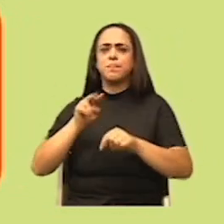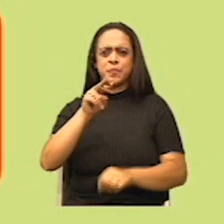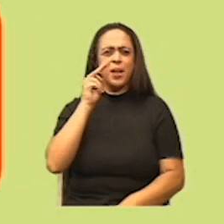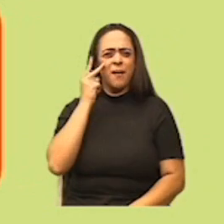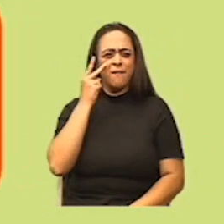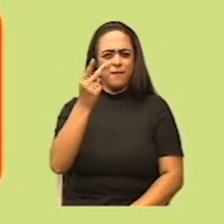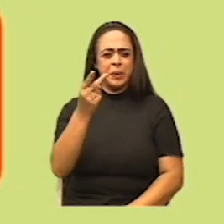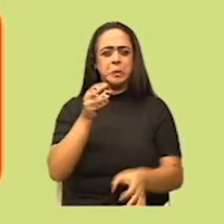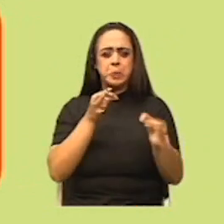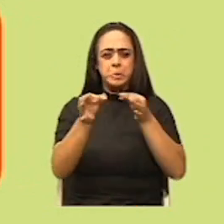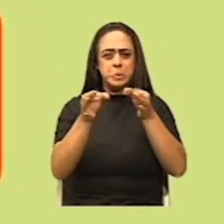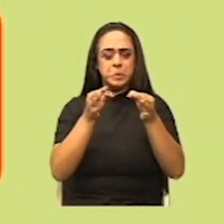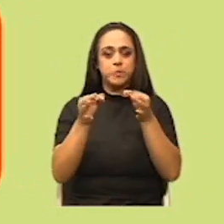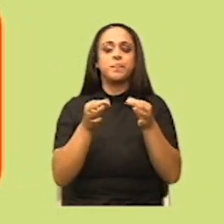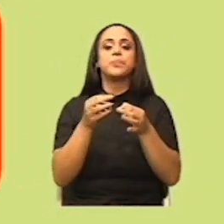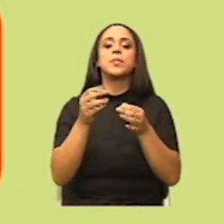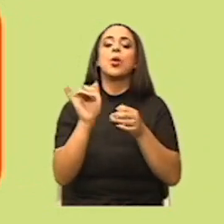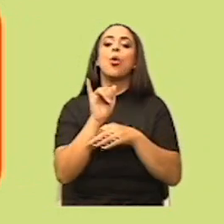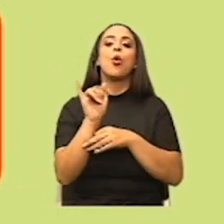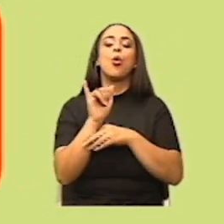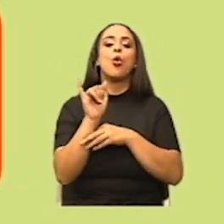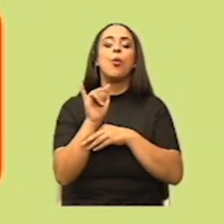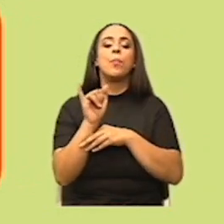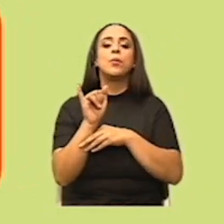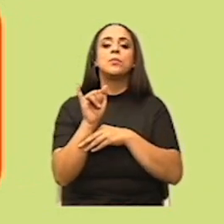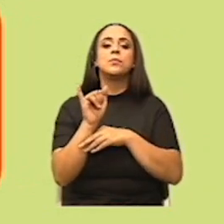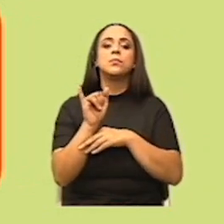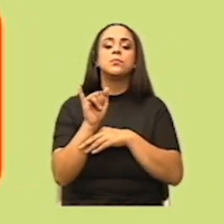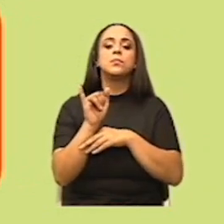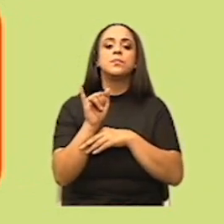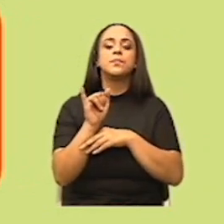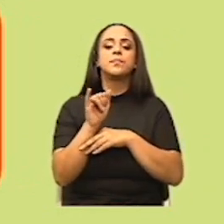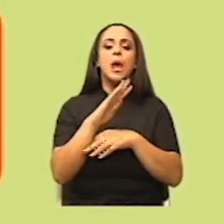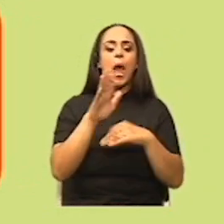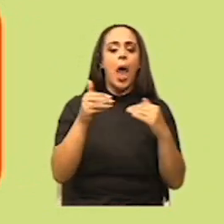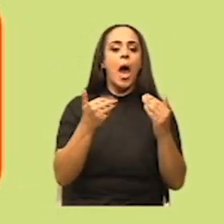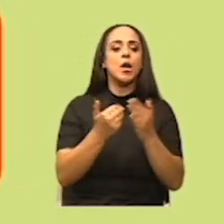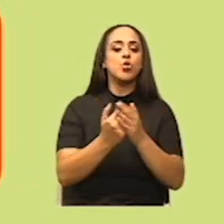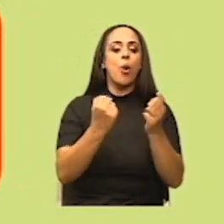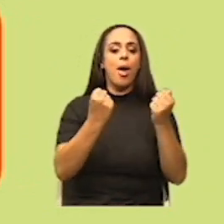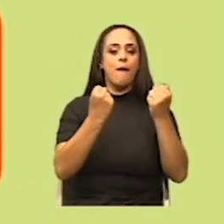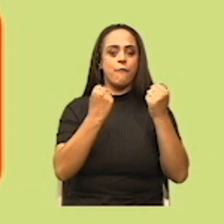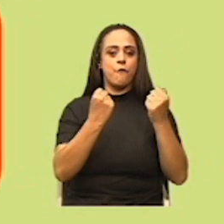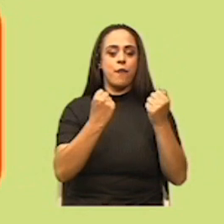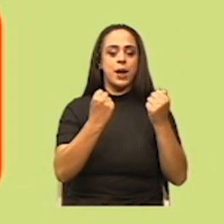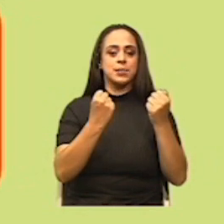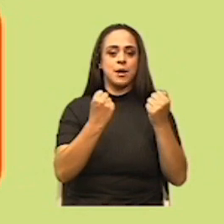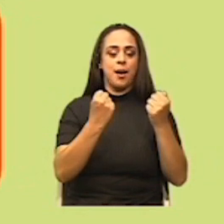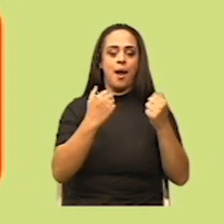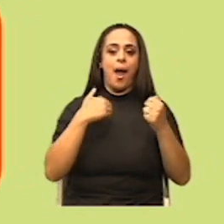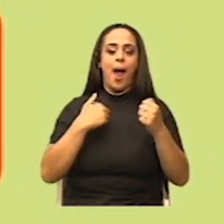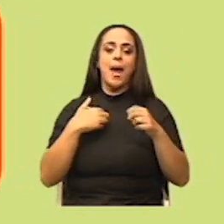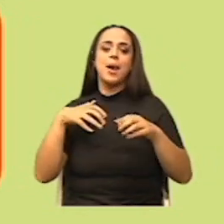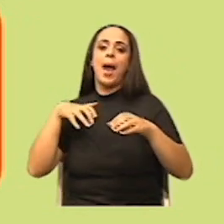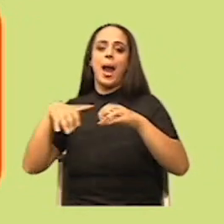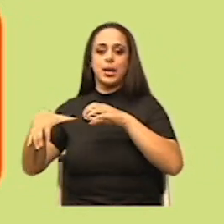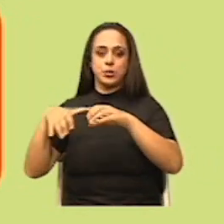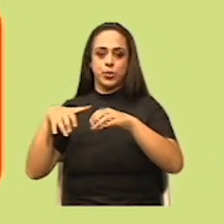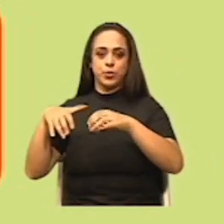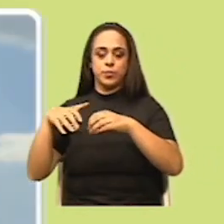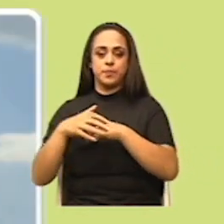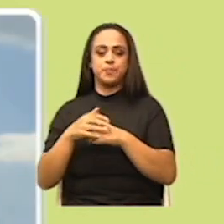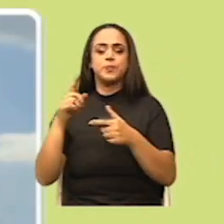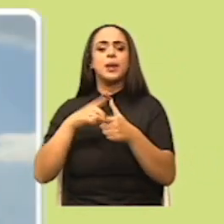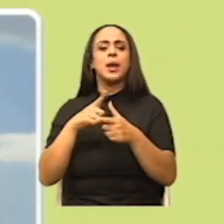también como el enunciado que nos indica que a toda fuerza de acción le corresponde una reacción. Entonces,